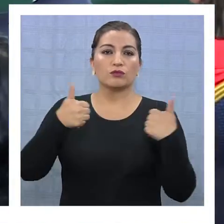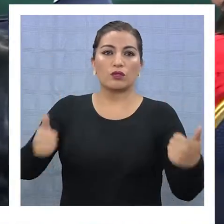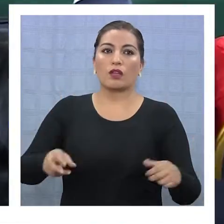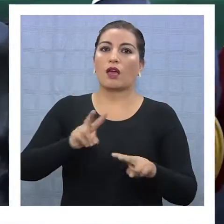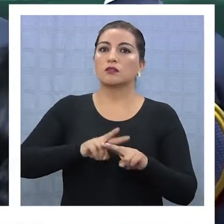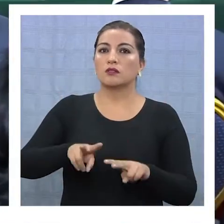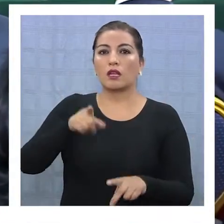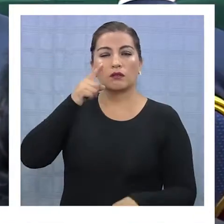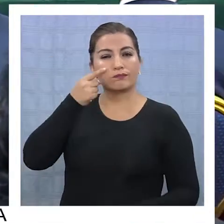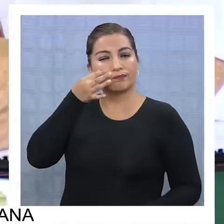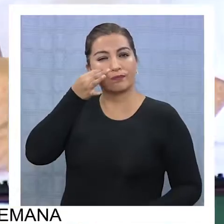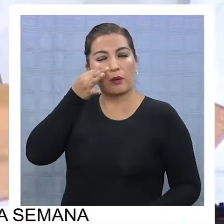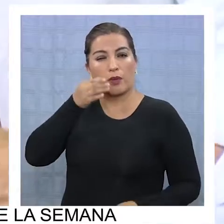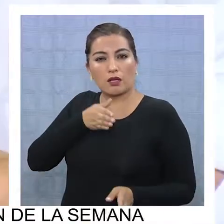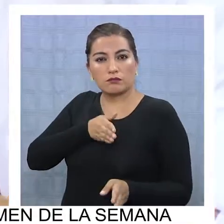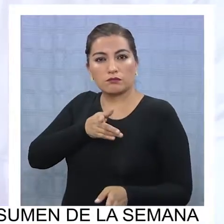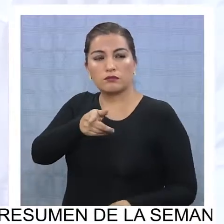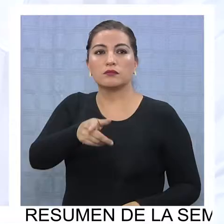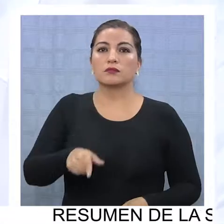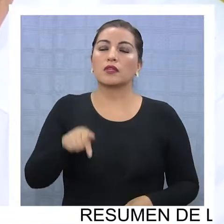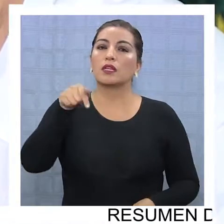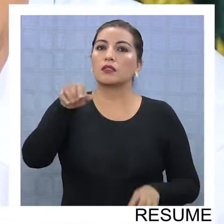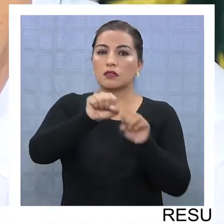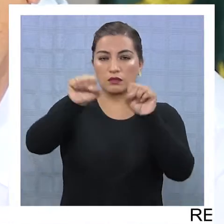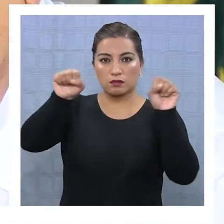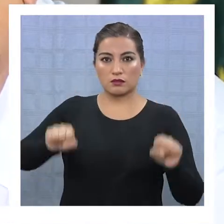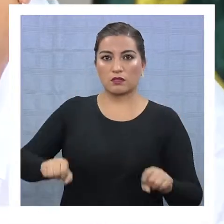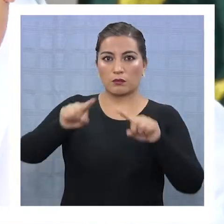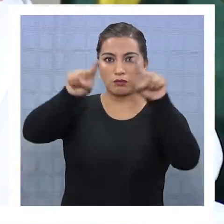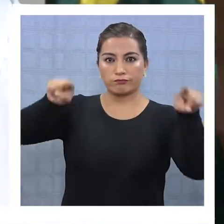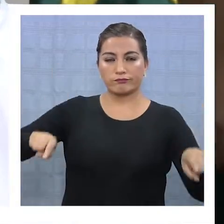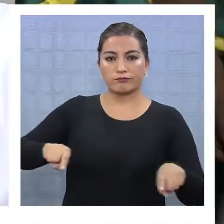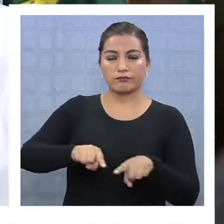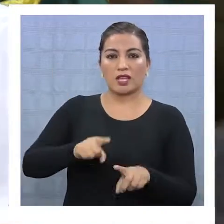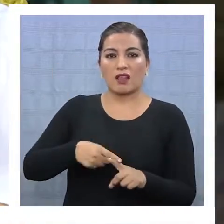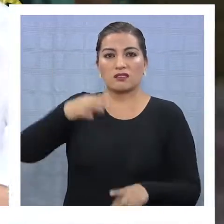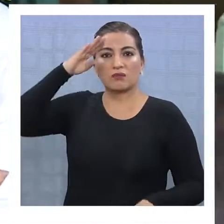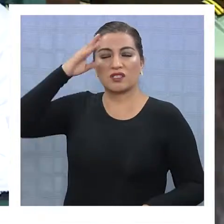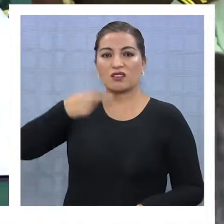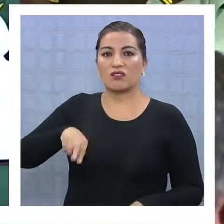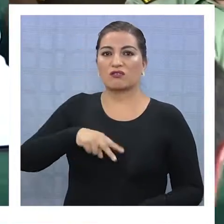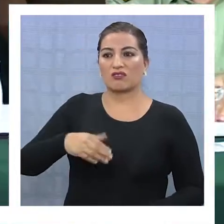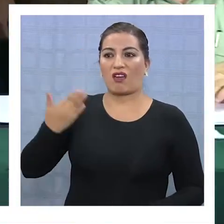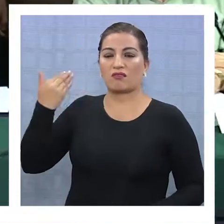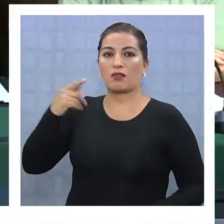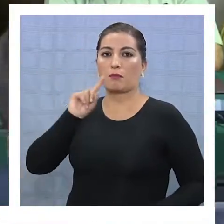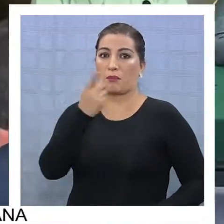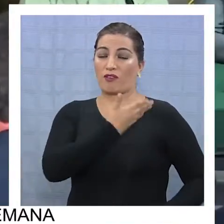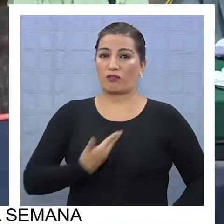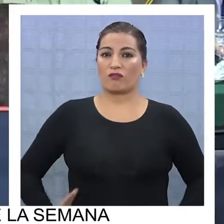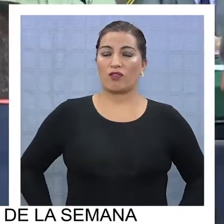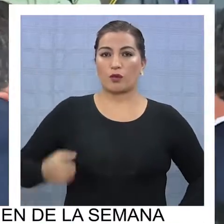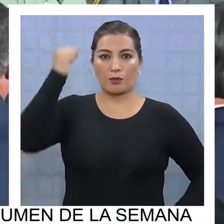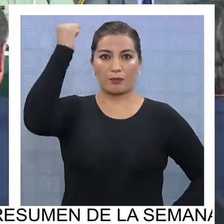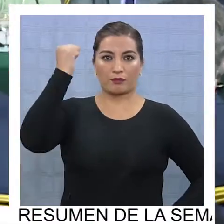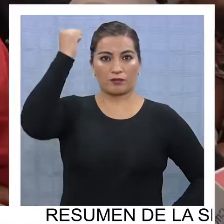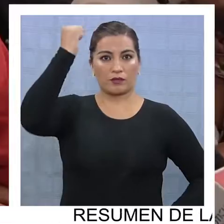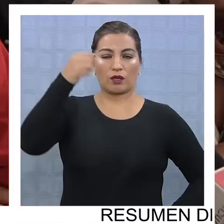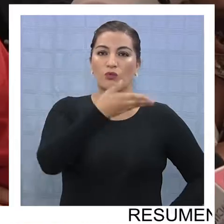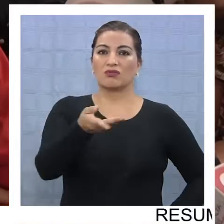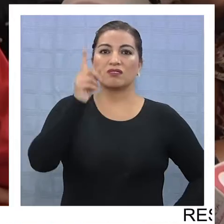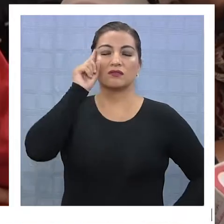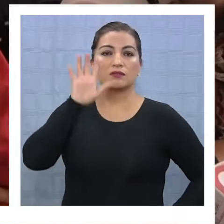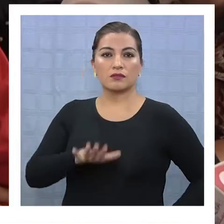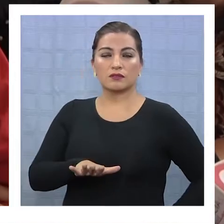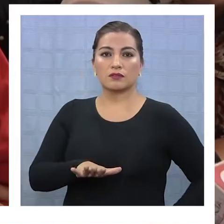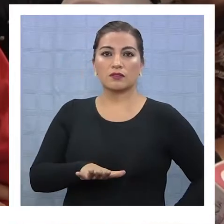hacerle seguimiento. Este sistema está basado en la experiencia que tuvimos en el primer gobierno del presidente Piñera. Ustedes saben